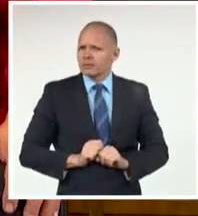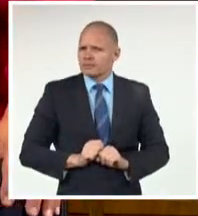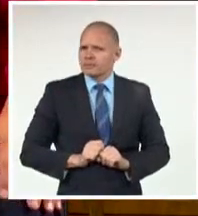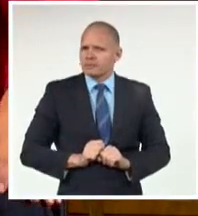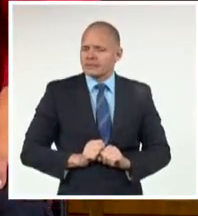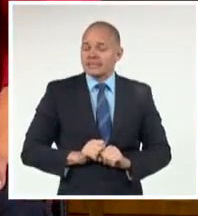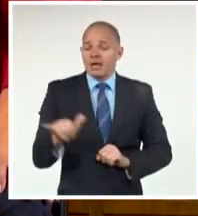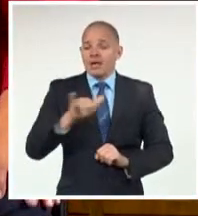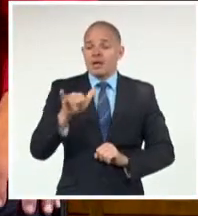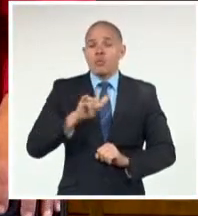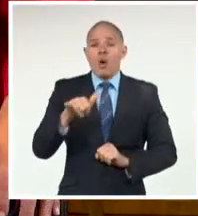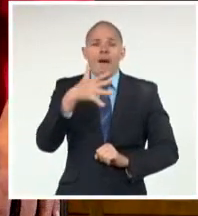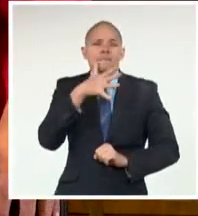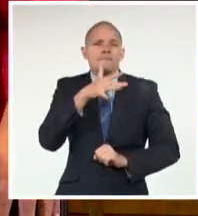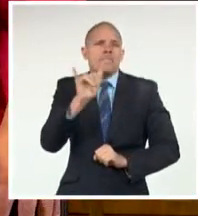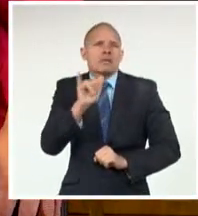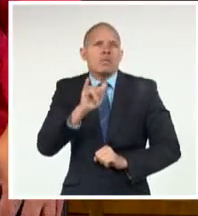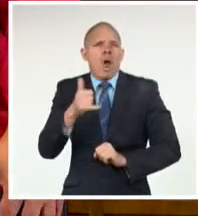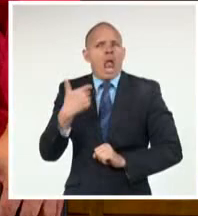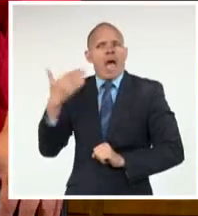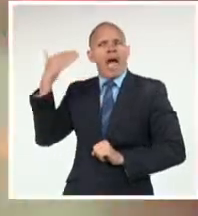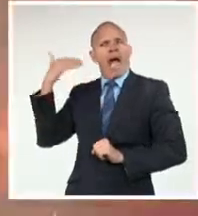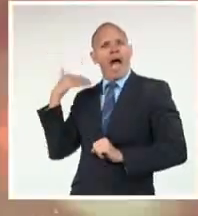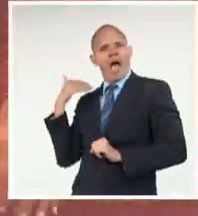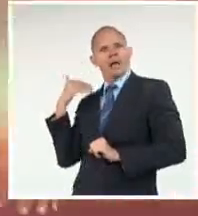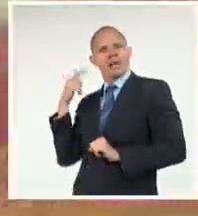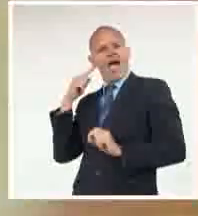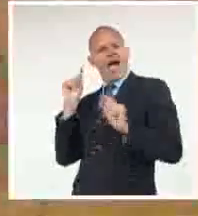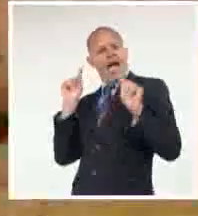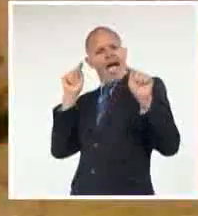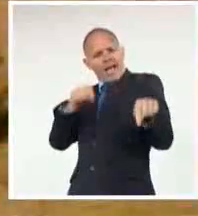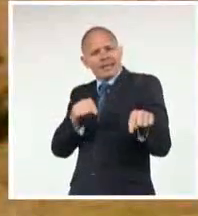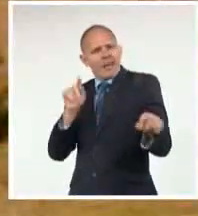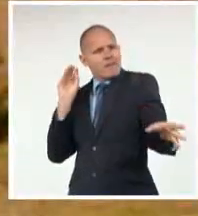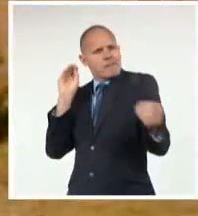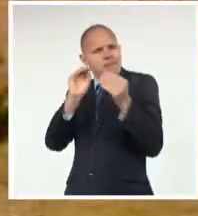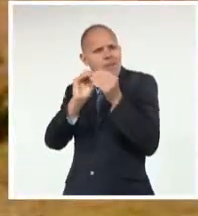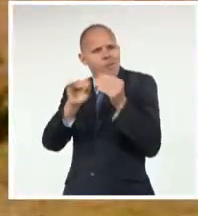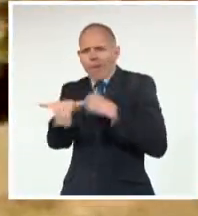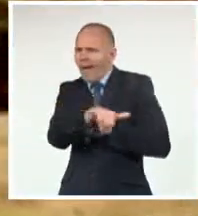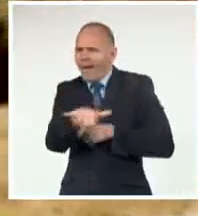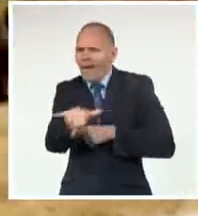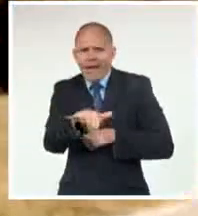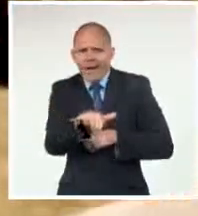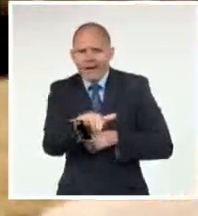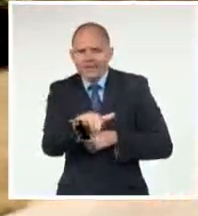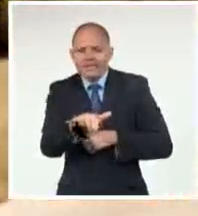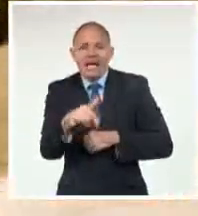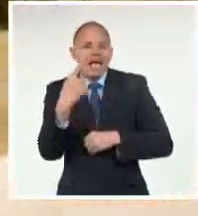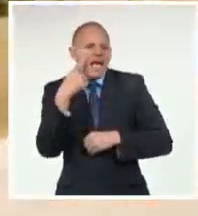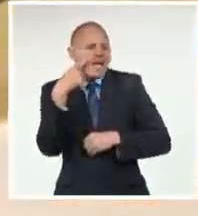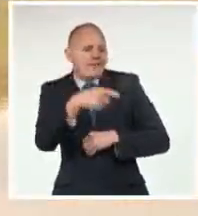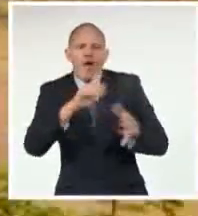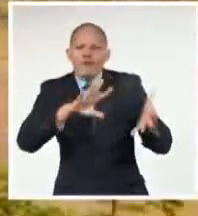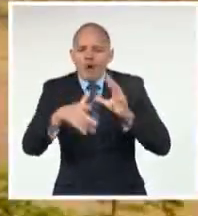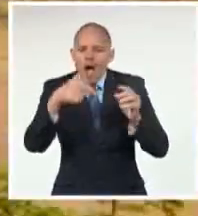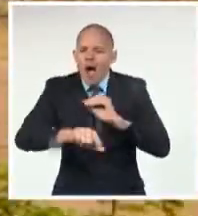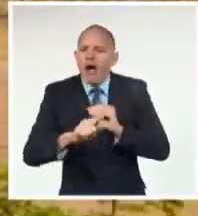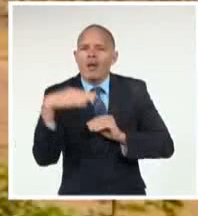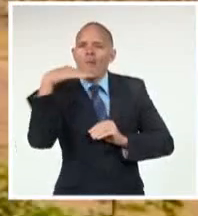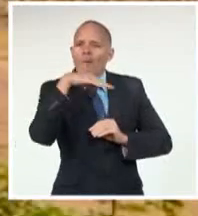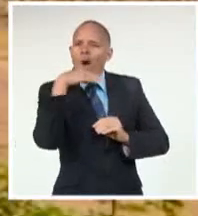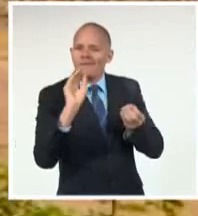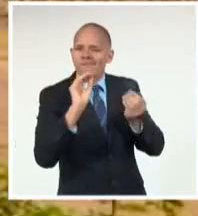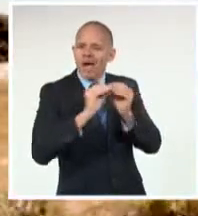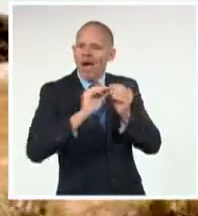misma que yo creo que en su esencia es la gran trova cubana, y le está incorporando sonoridades y de